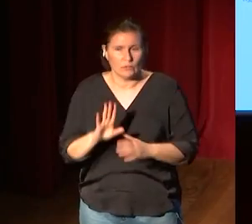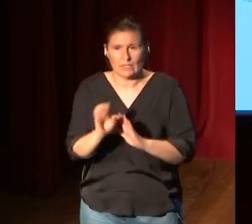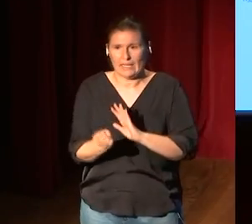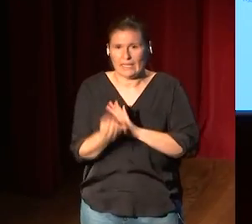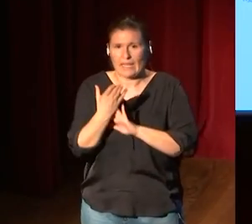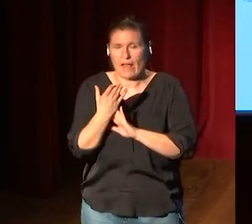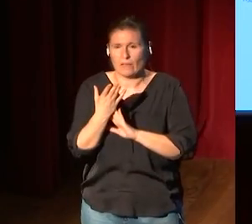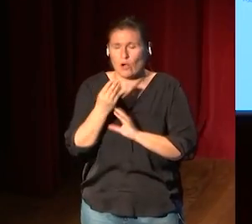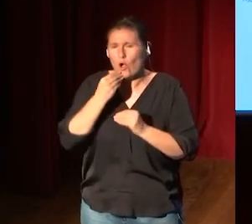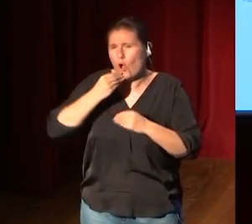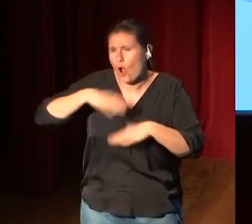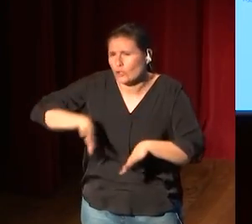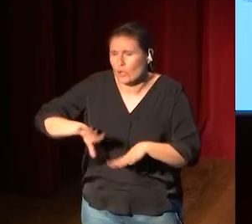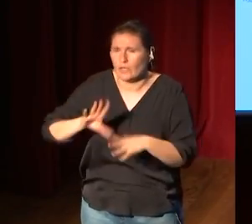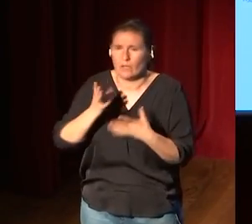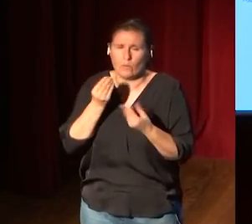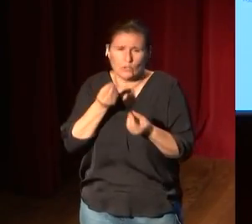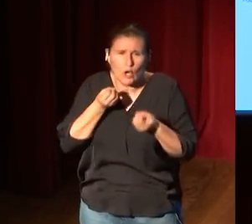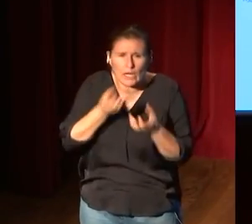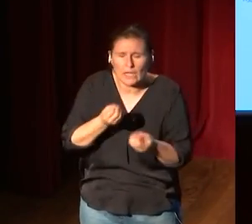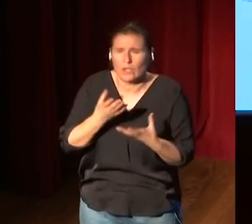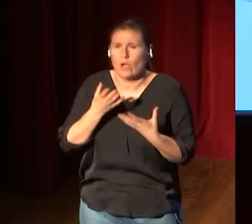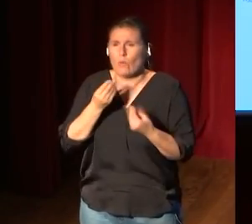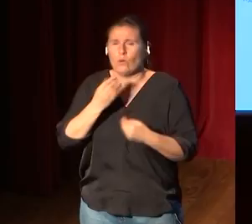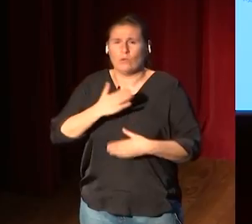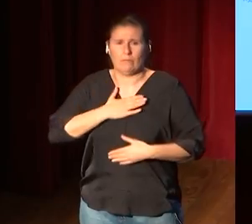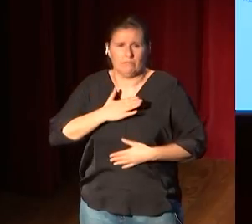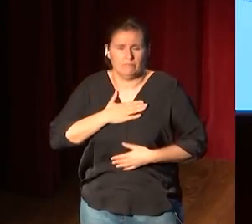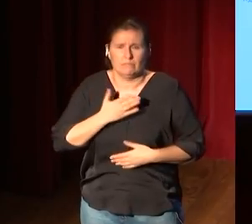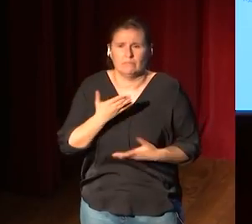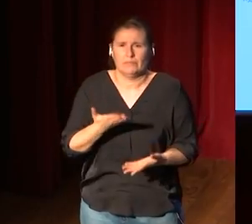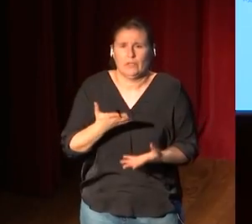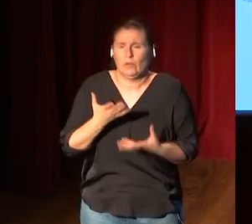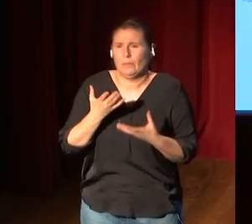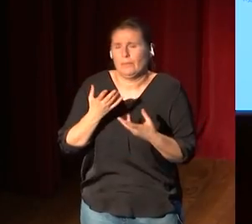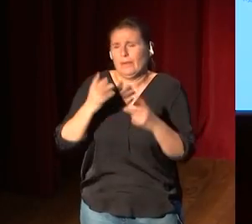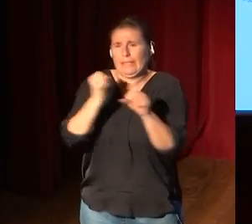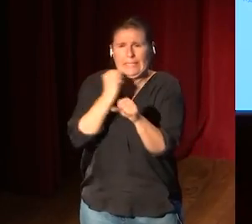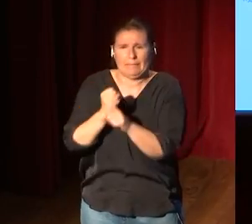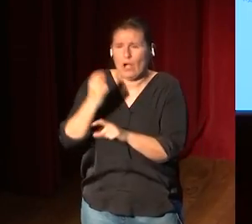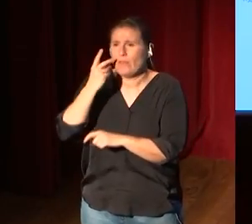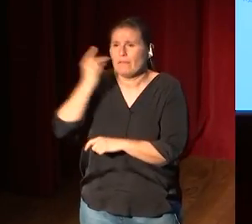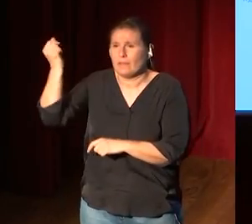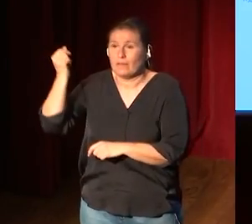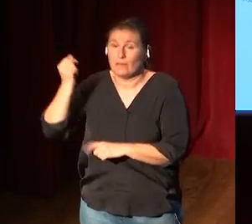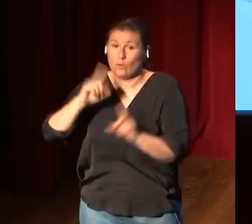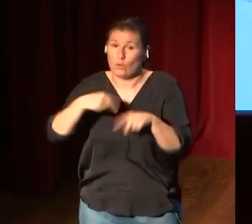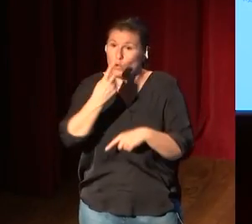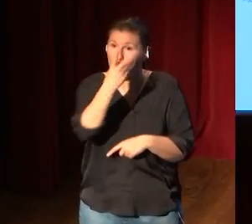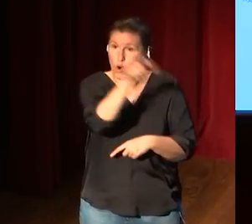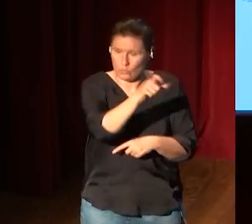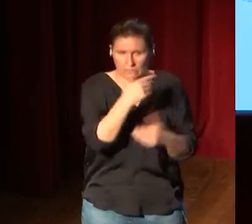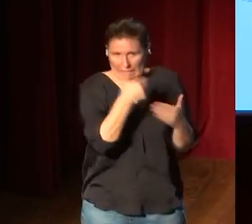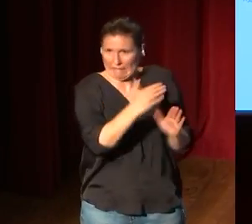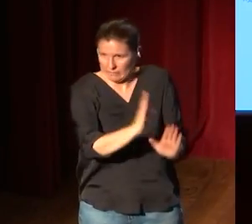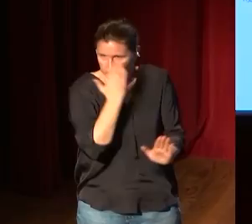mucha historia y mucho relato y mucho acervo patrimonial e histórico sobre la obra de Velázquez para que luego otro gracias de